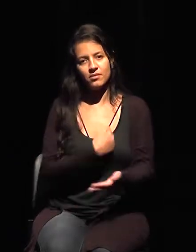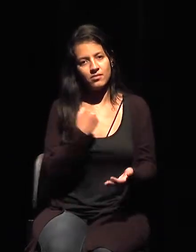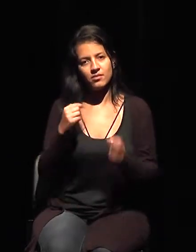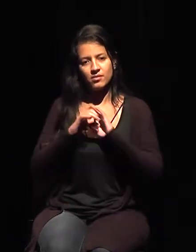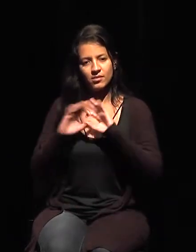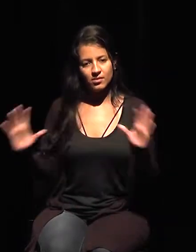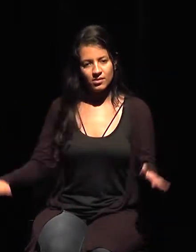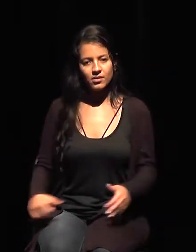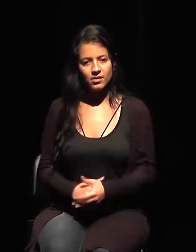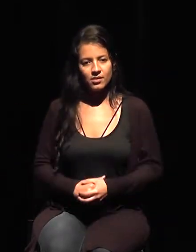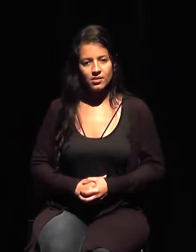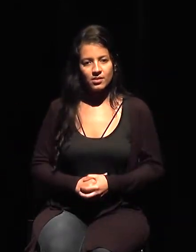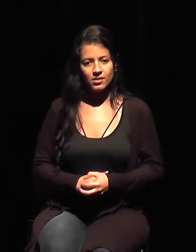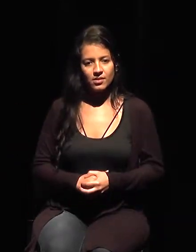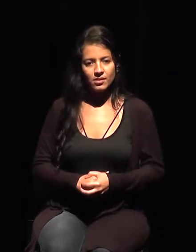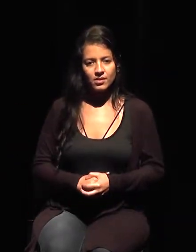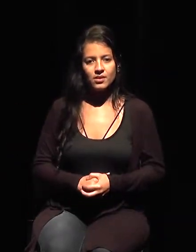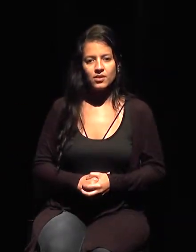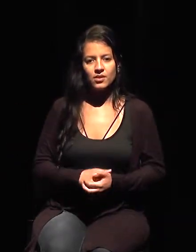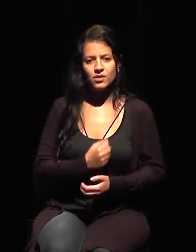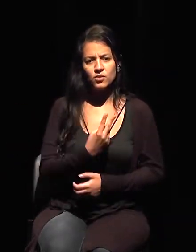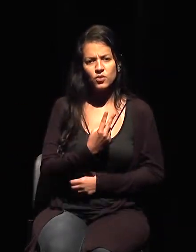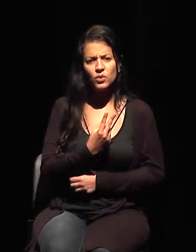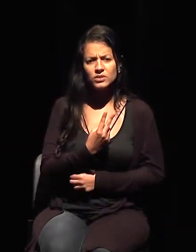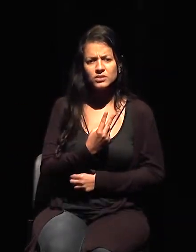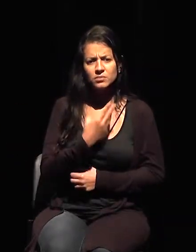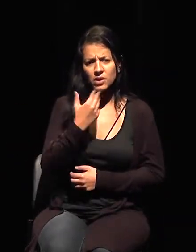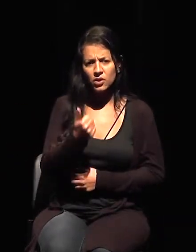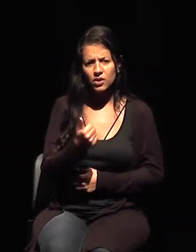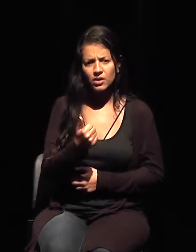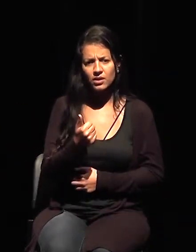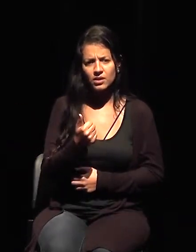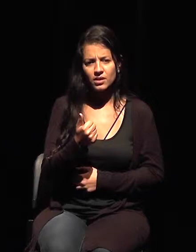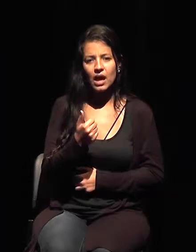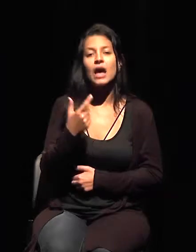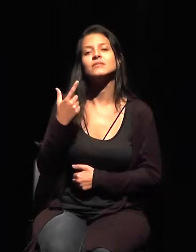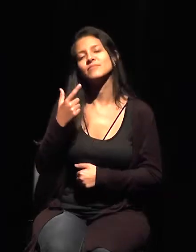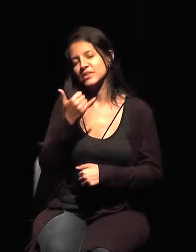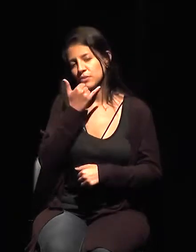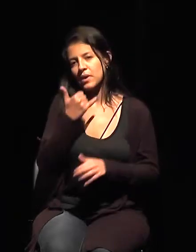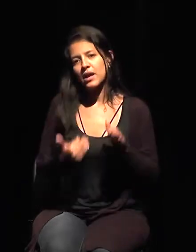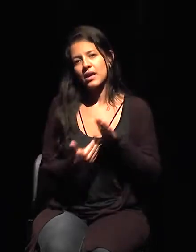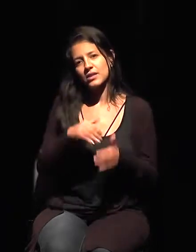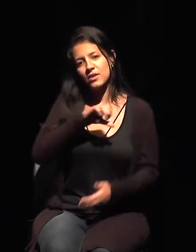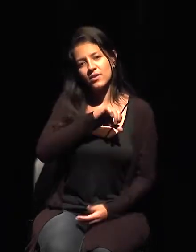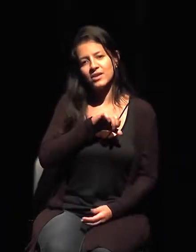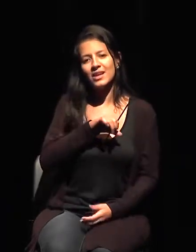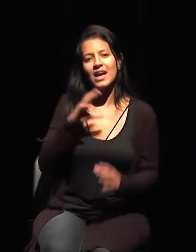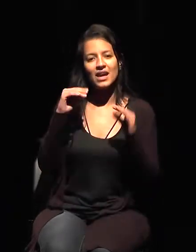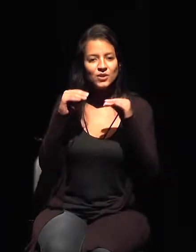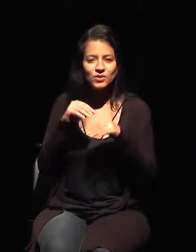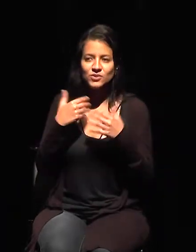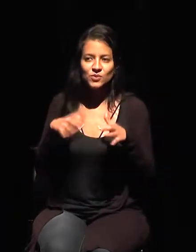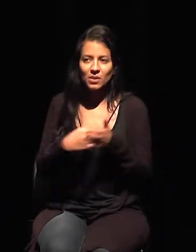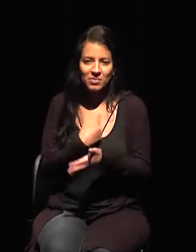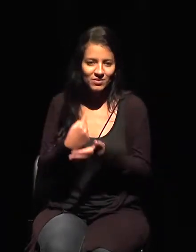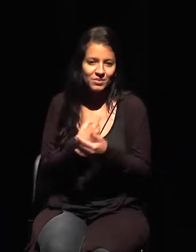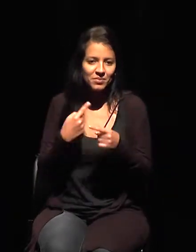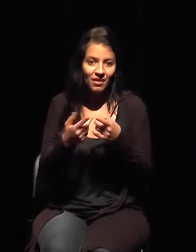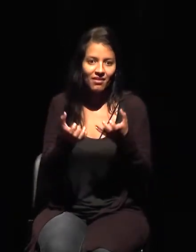quieran, de acuerdo, estaré aquí hasta las siete, fin, pero en fin, háganme todas las preguntas que quieran, de acuerdo, muchas gracias,